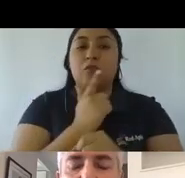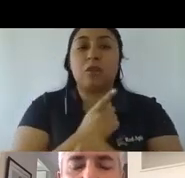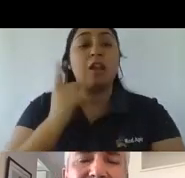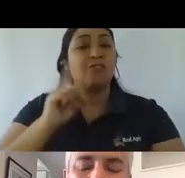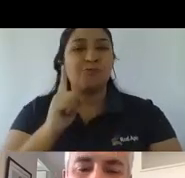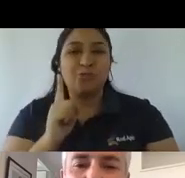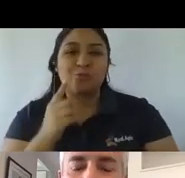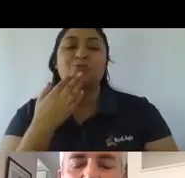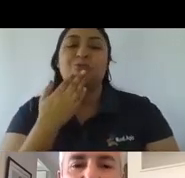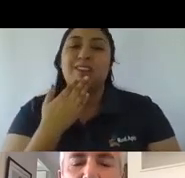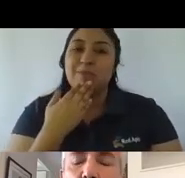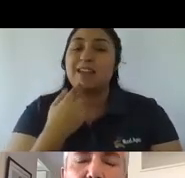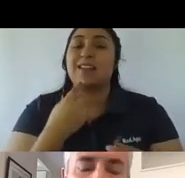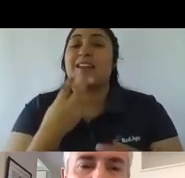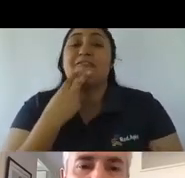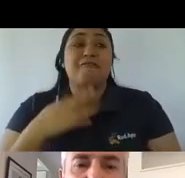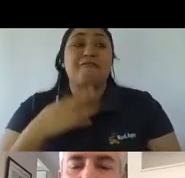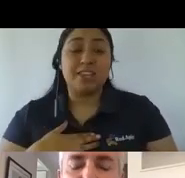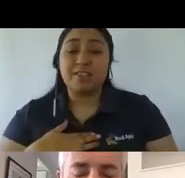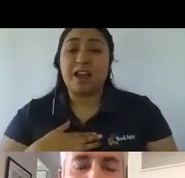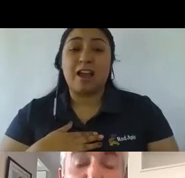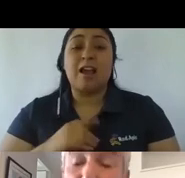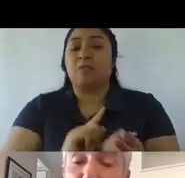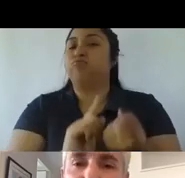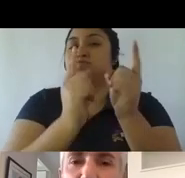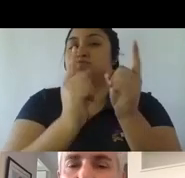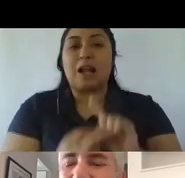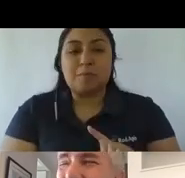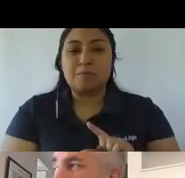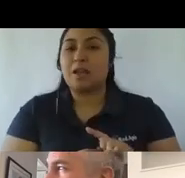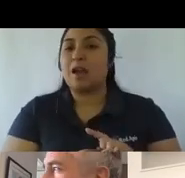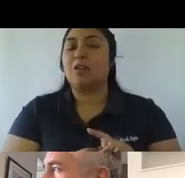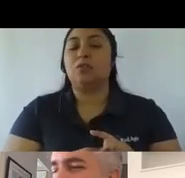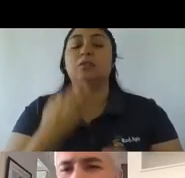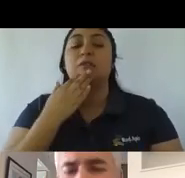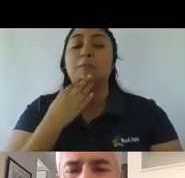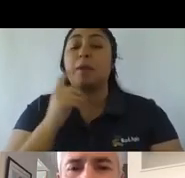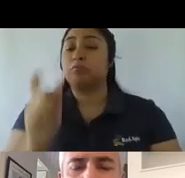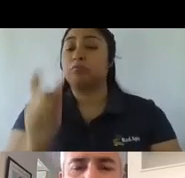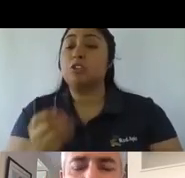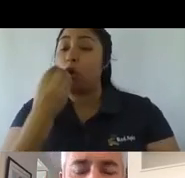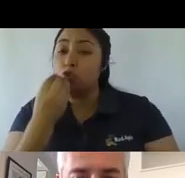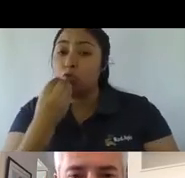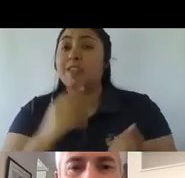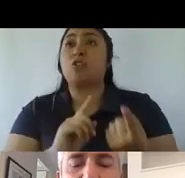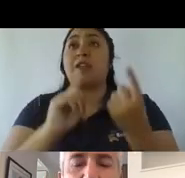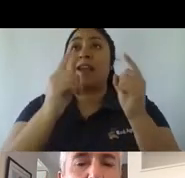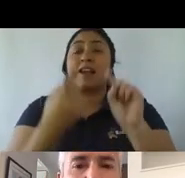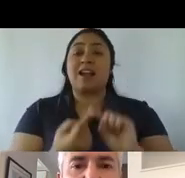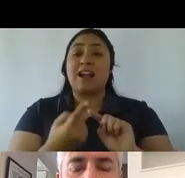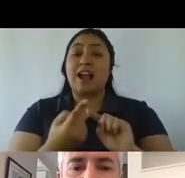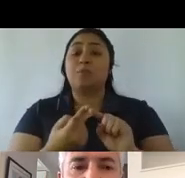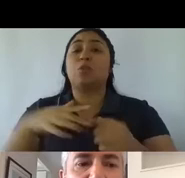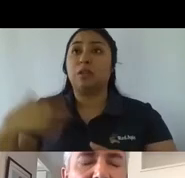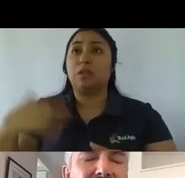lo laboral, nuestra vida ha tenido, o hemos experimentado también como consumidores, cambios súper marcados en estos